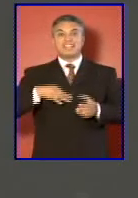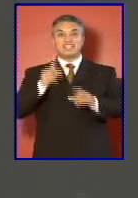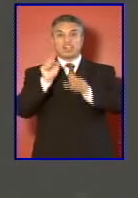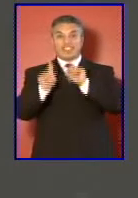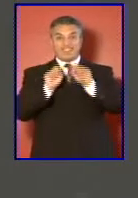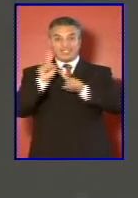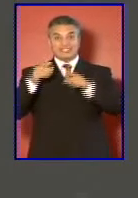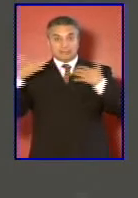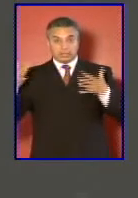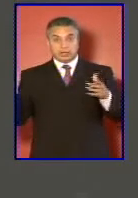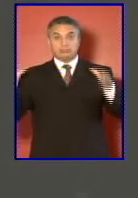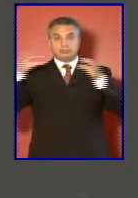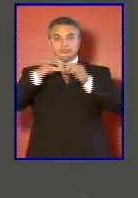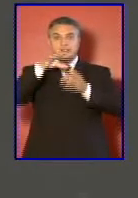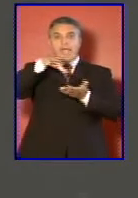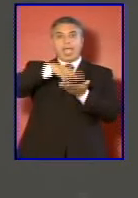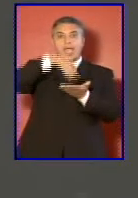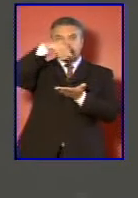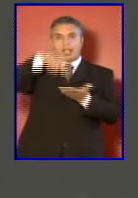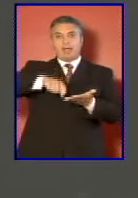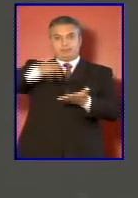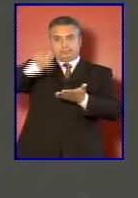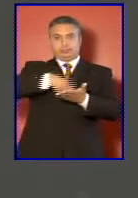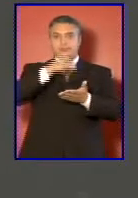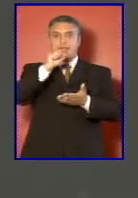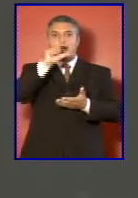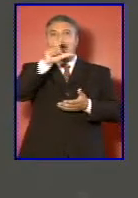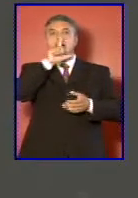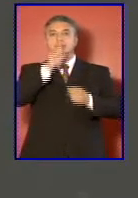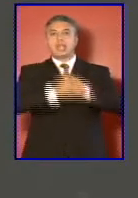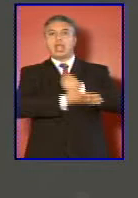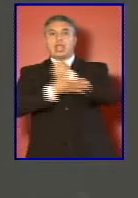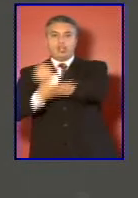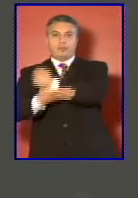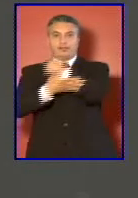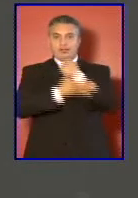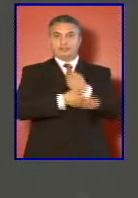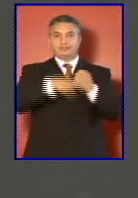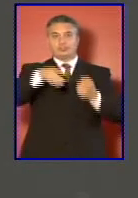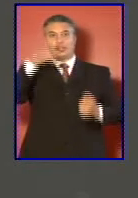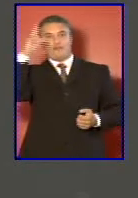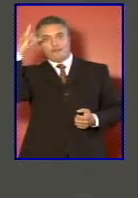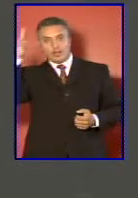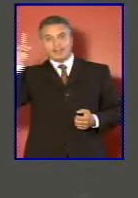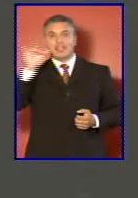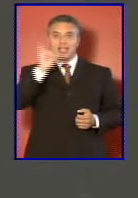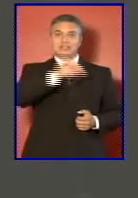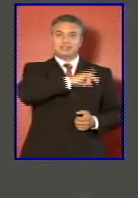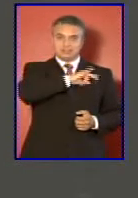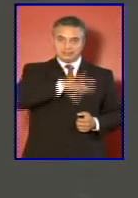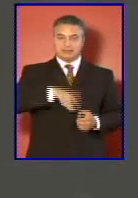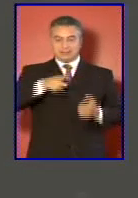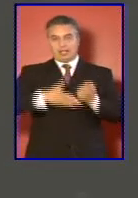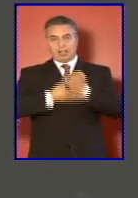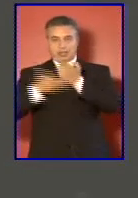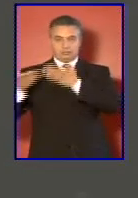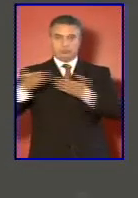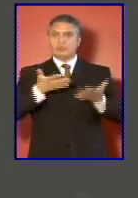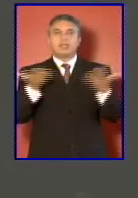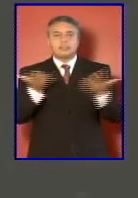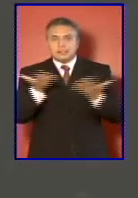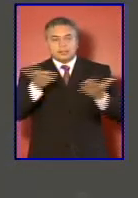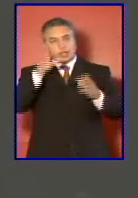ambos países firmaron en Arica un acta para la cooperación entre las Fuerzas Armadas de Bolivia y Chile destinado a